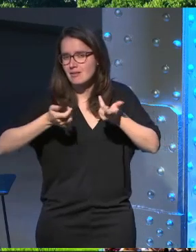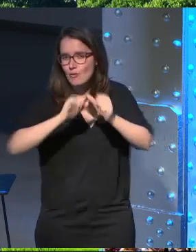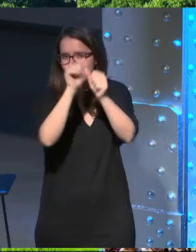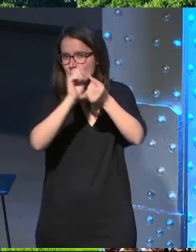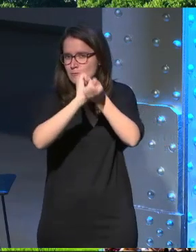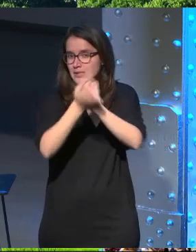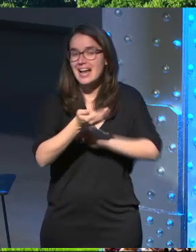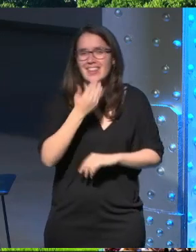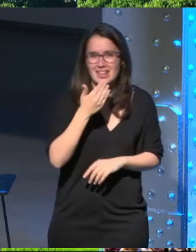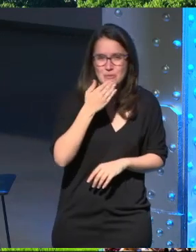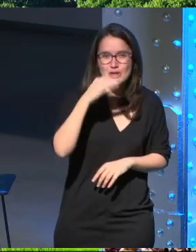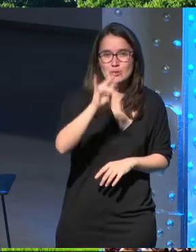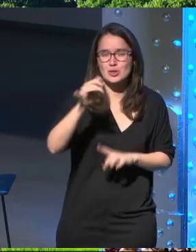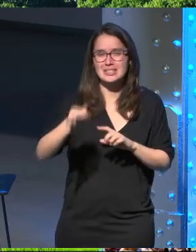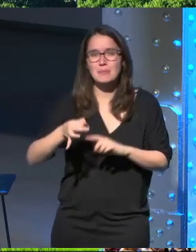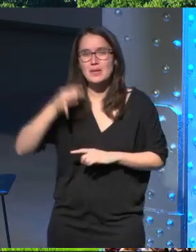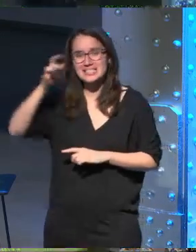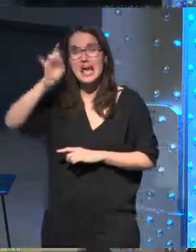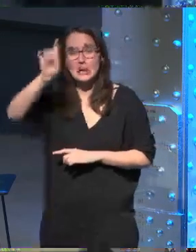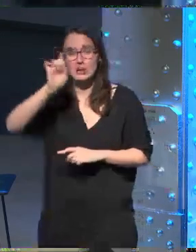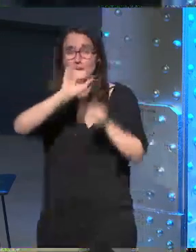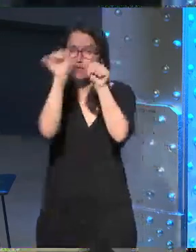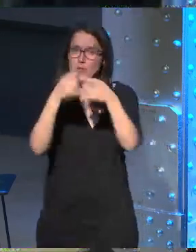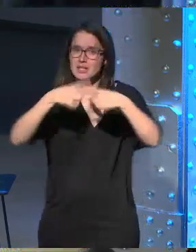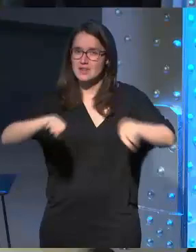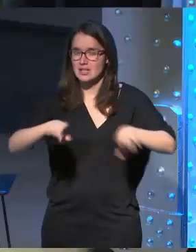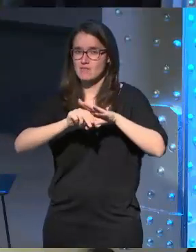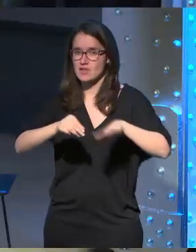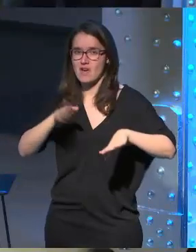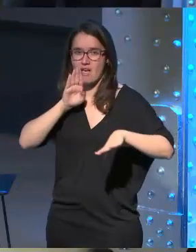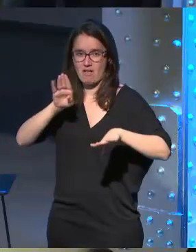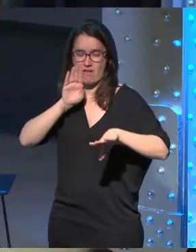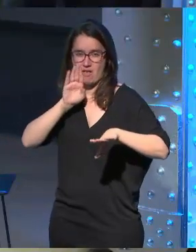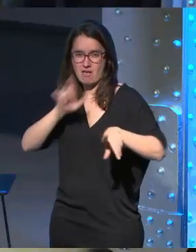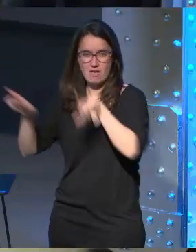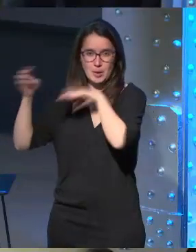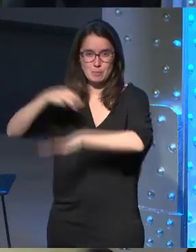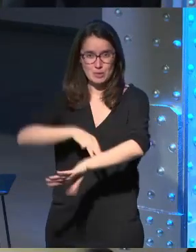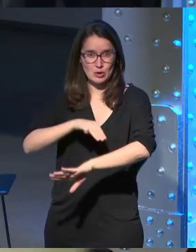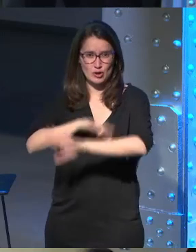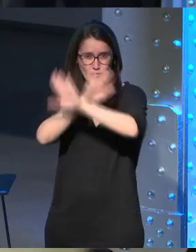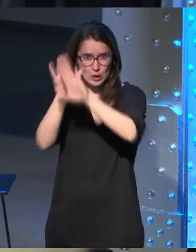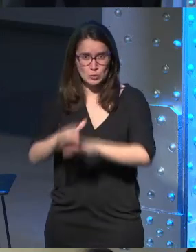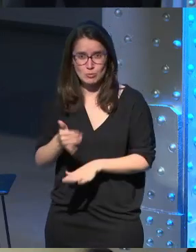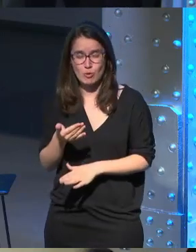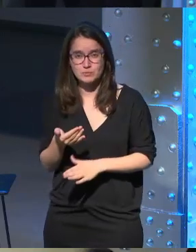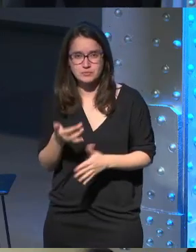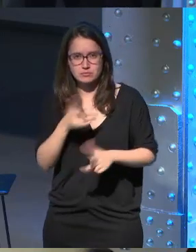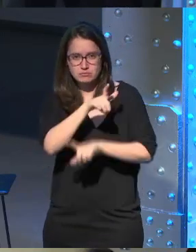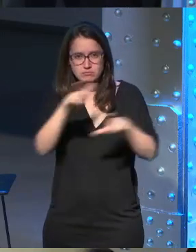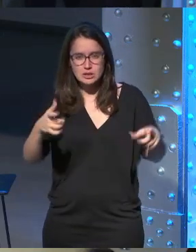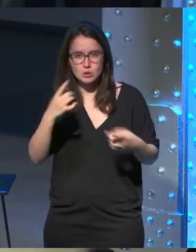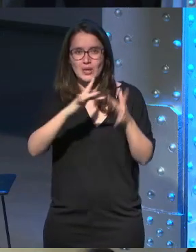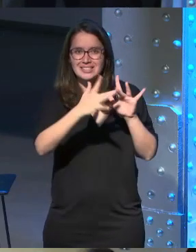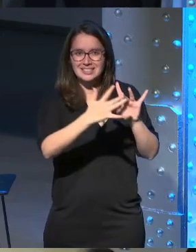solamente en entretenimiento estoy hablando de educación es una forma diferente el vídeo que ha mostrado Javi de Microsoft el último donde varias personas